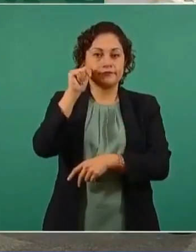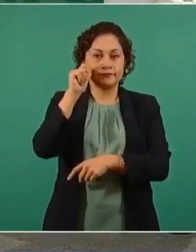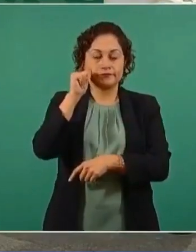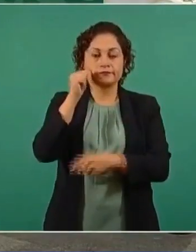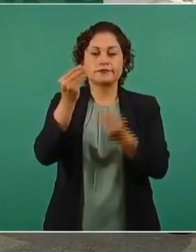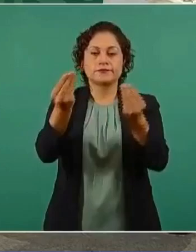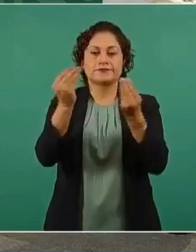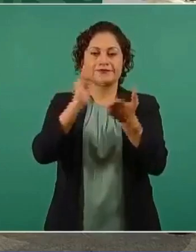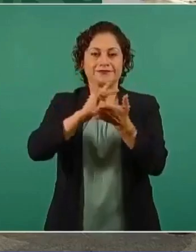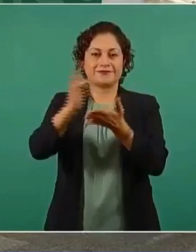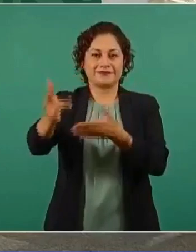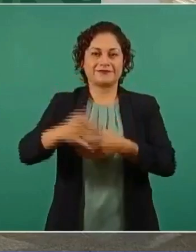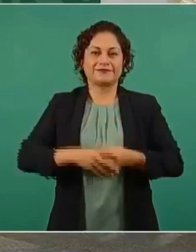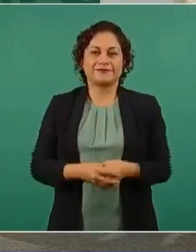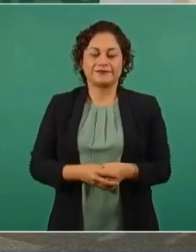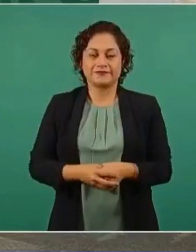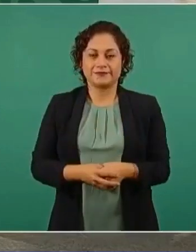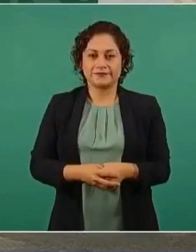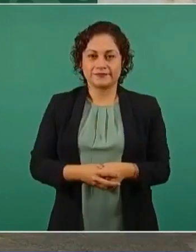Muchas gracias, muchas gracias.